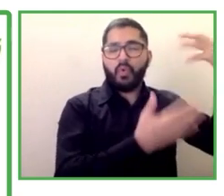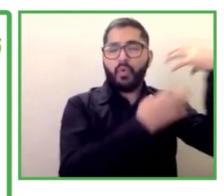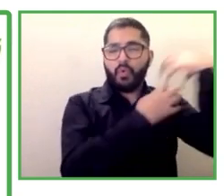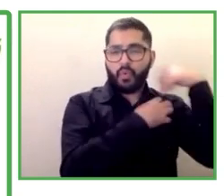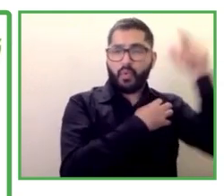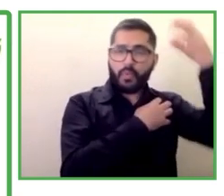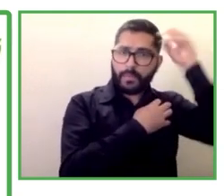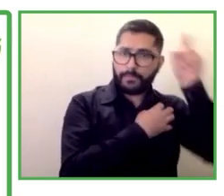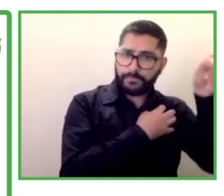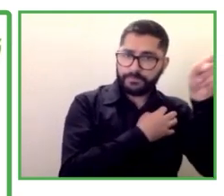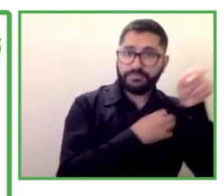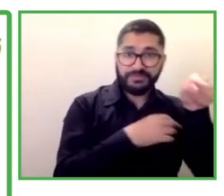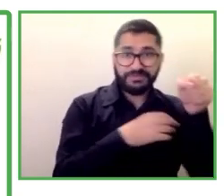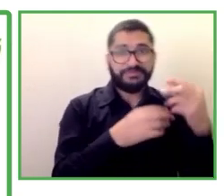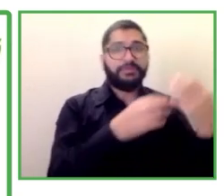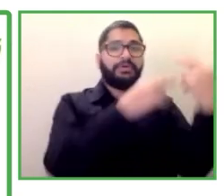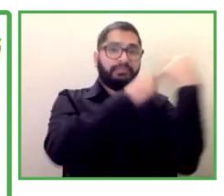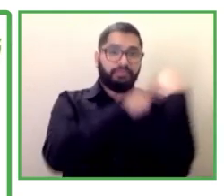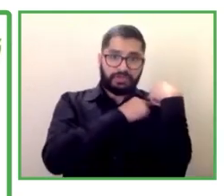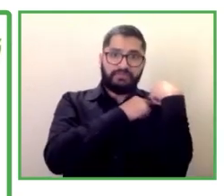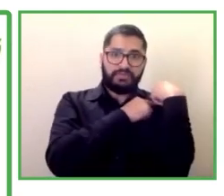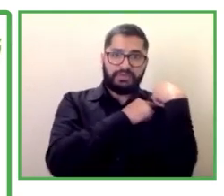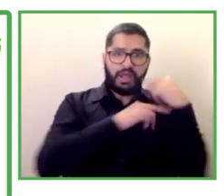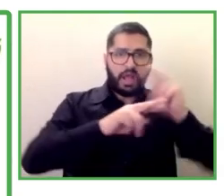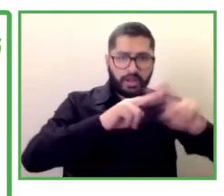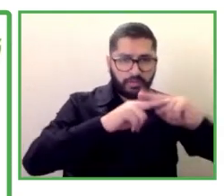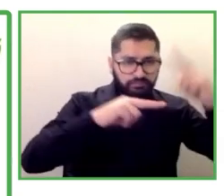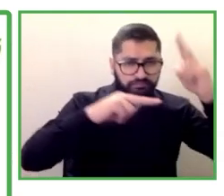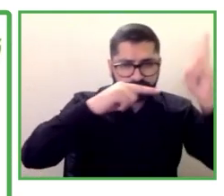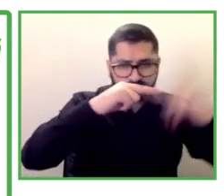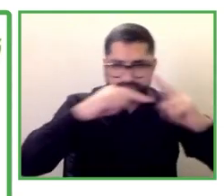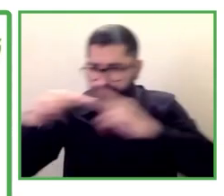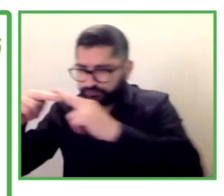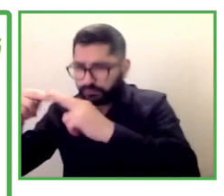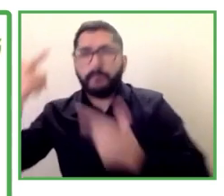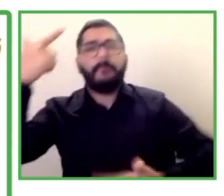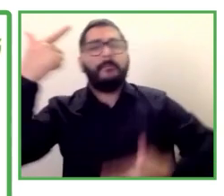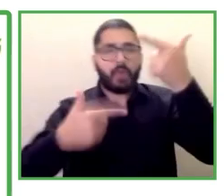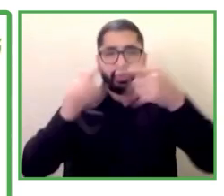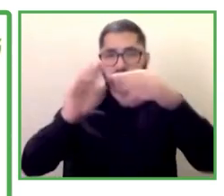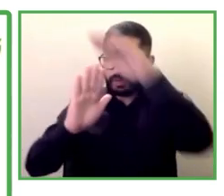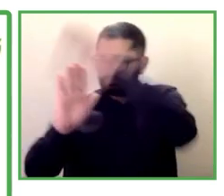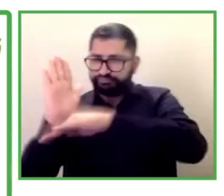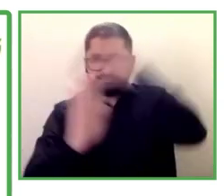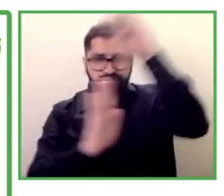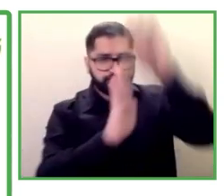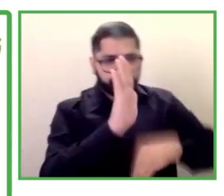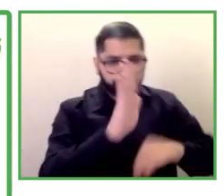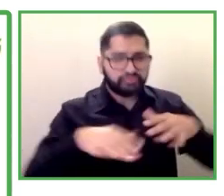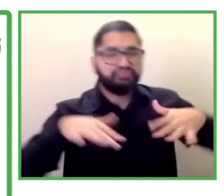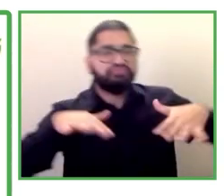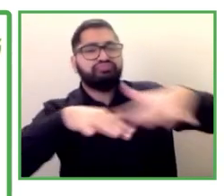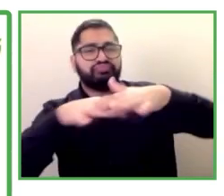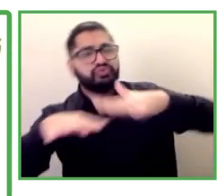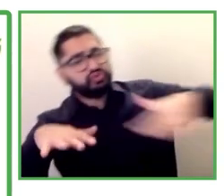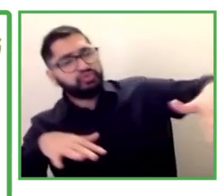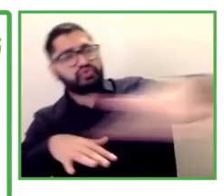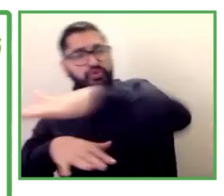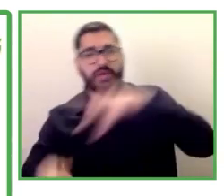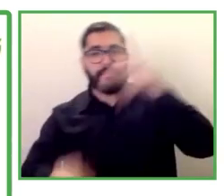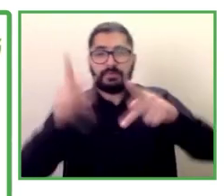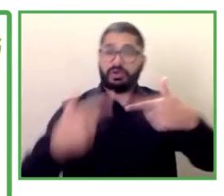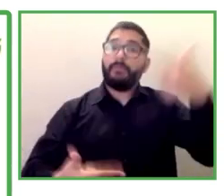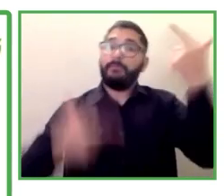criterios y cláusulas sociales en los procesos de contratación pública al haberse constatado que a través de esta las